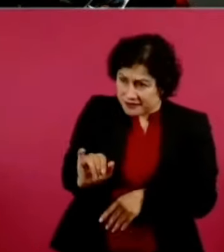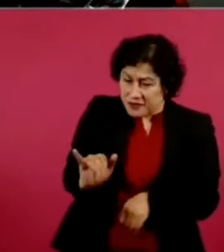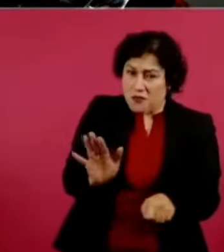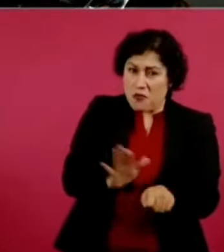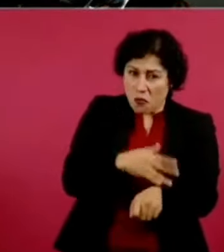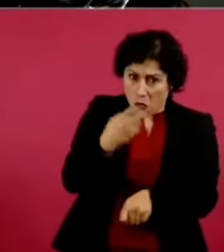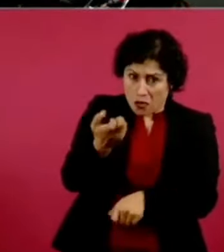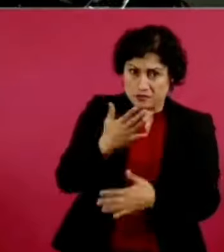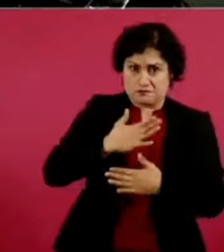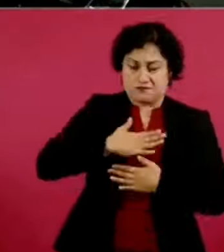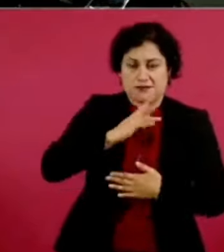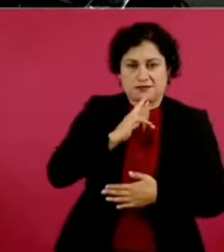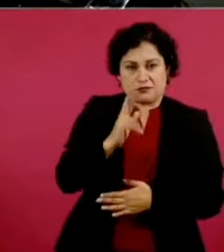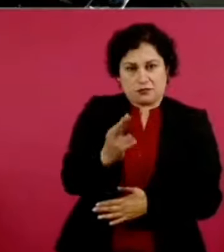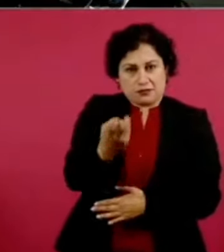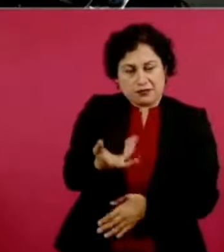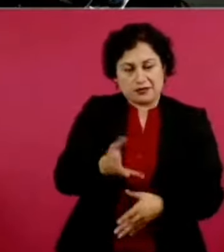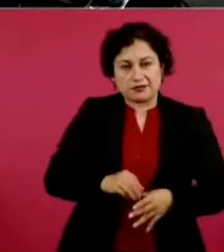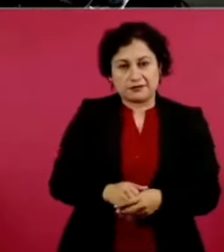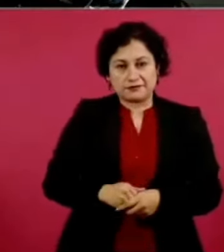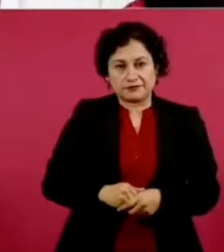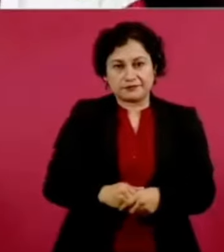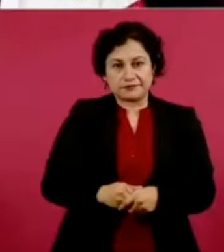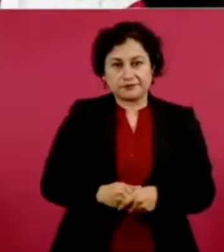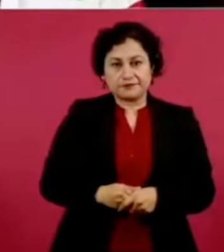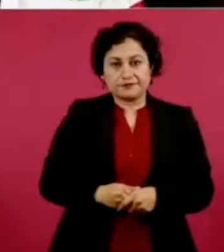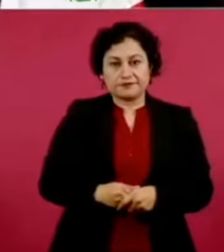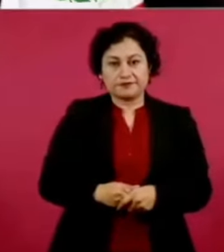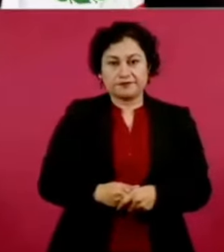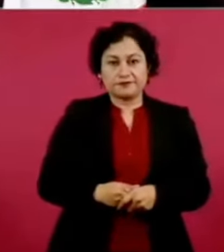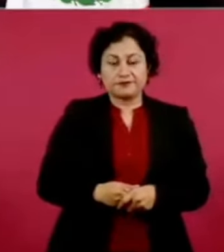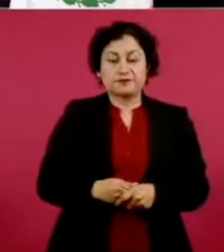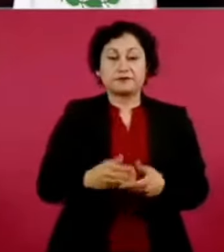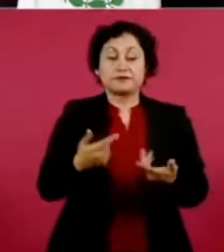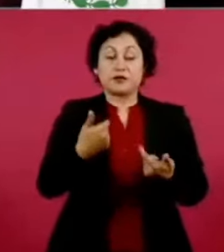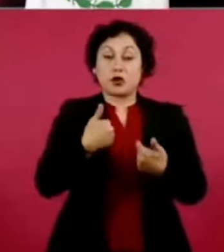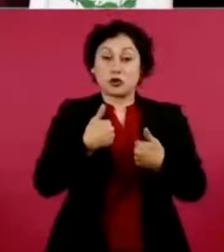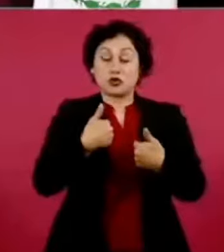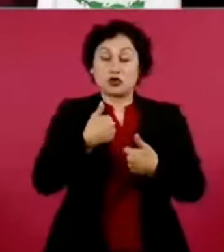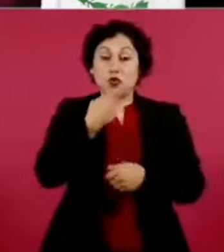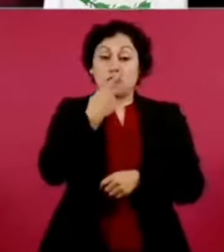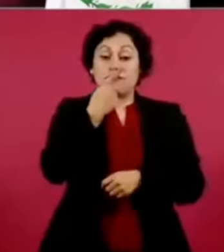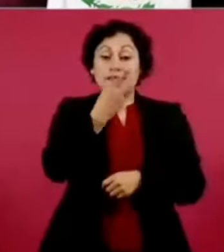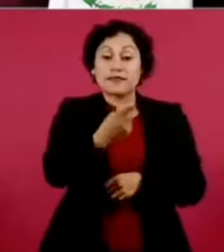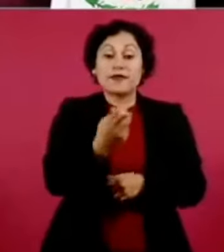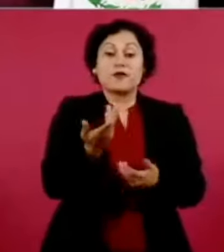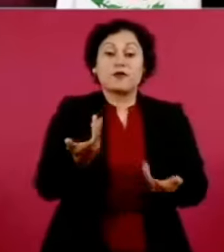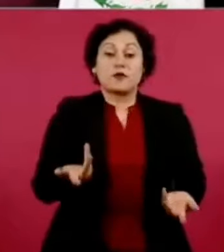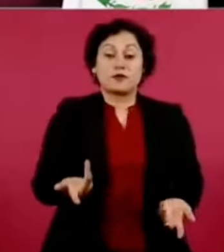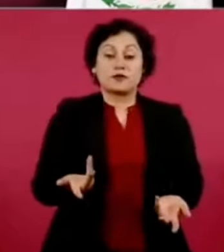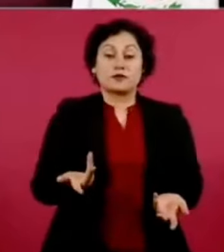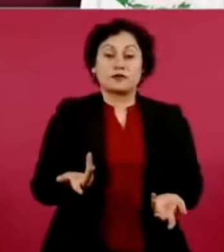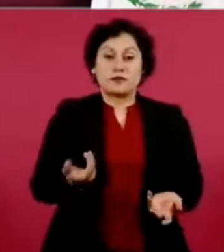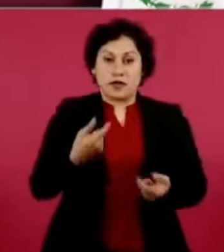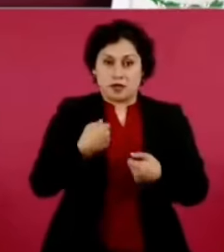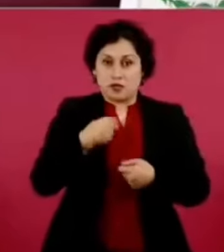lo que yo te respondo, pero lo que yo te diga, el proceso